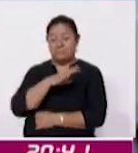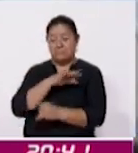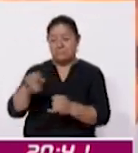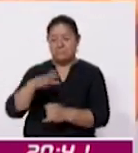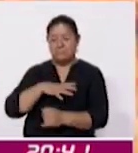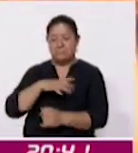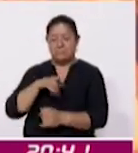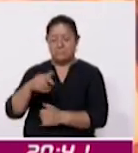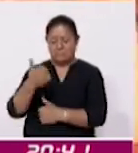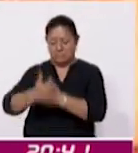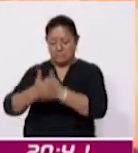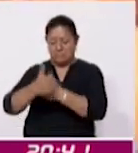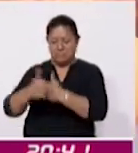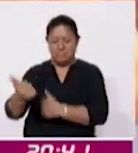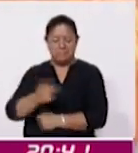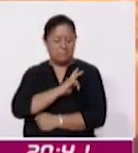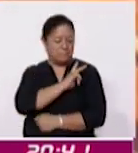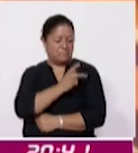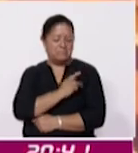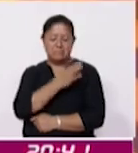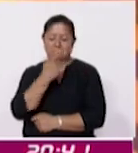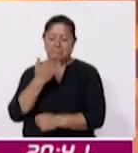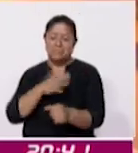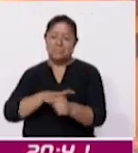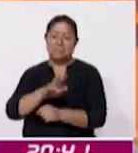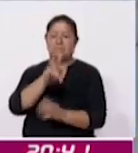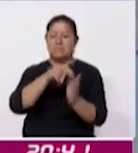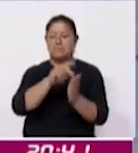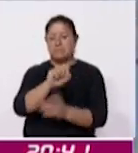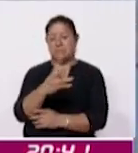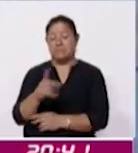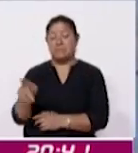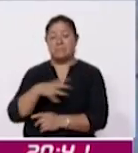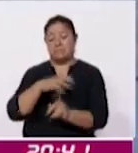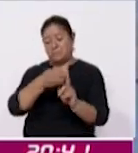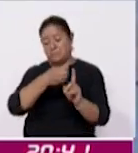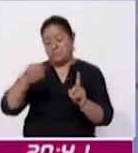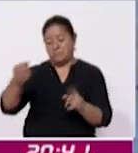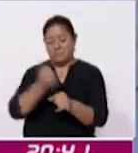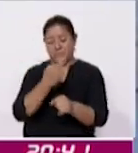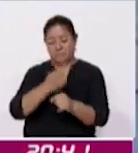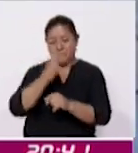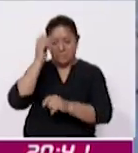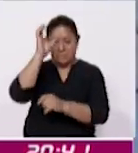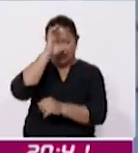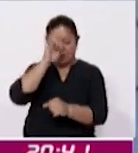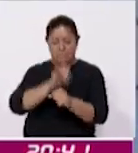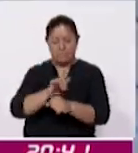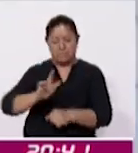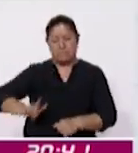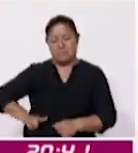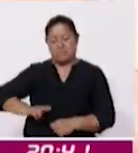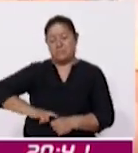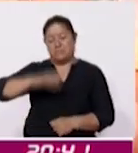colectiva del concurso a qué sabe la patria 2024 organizado por la Secretaría de Cultura del Gobierno